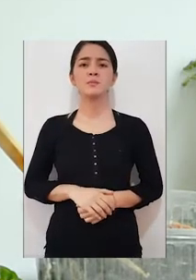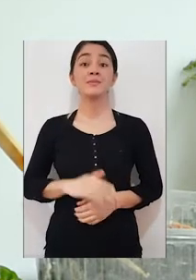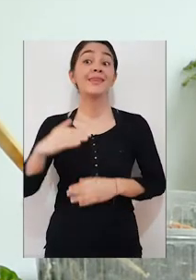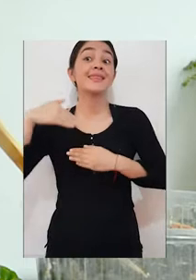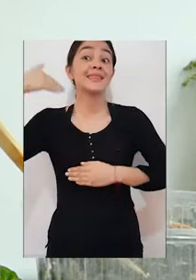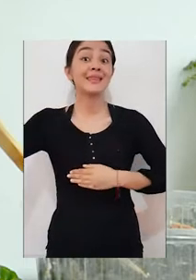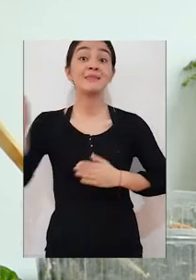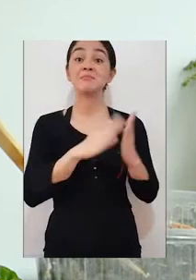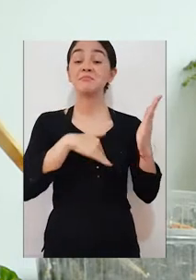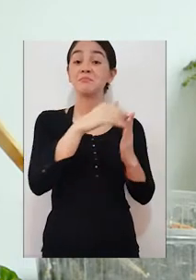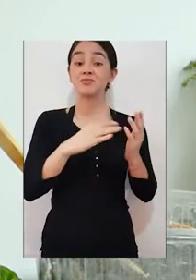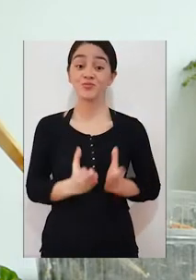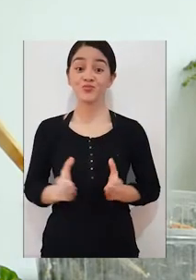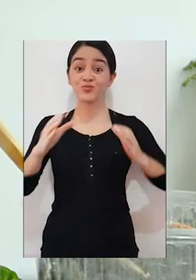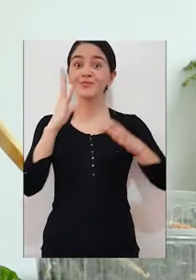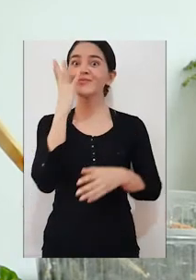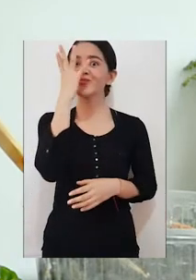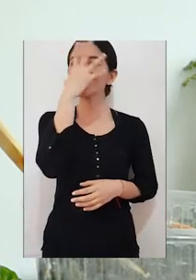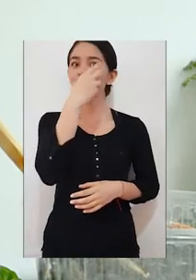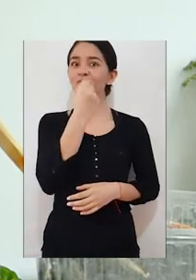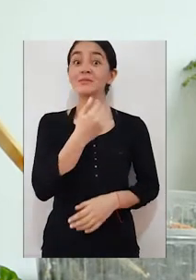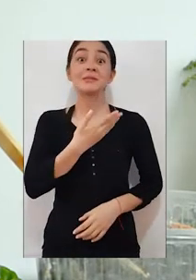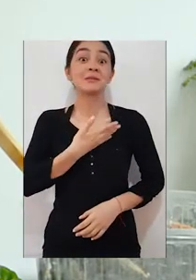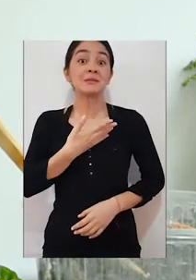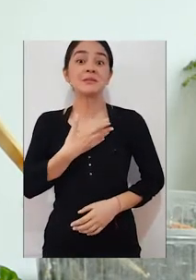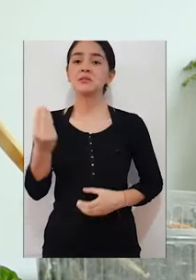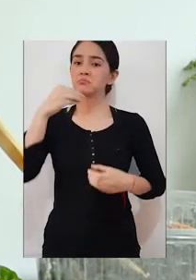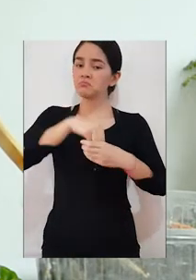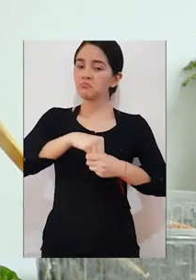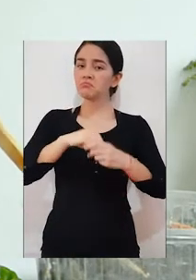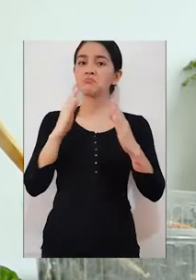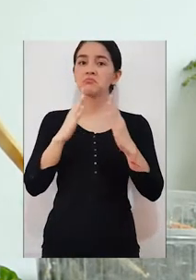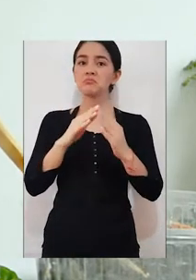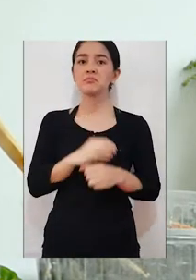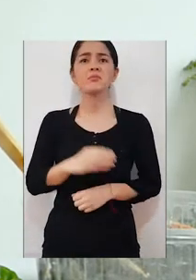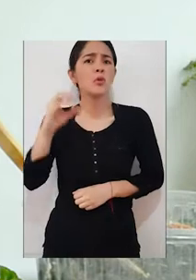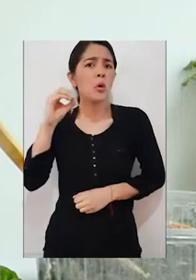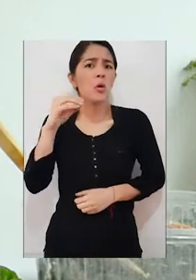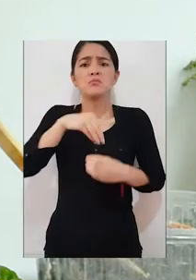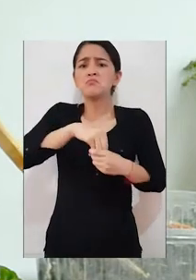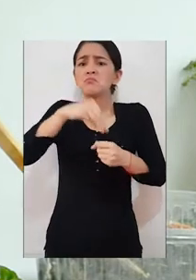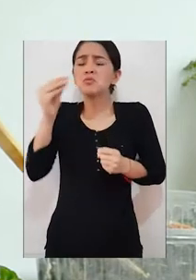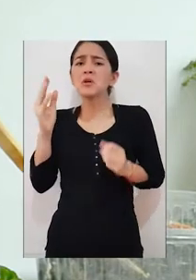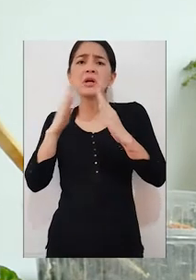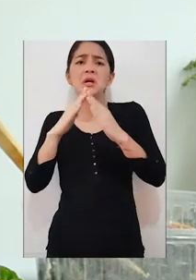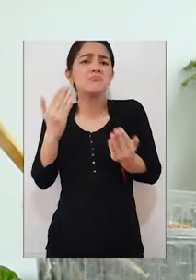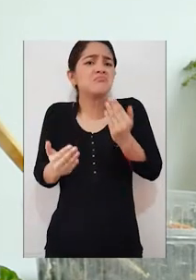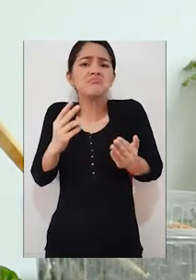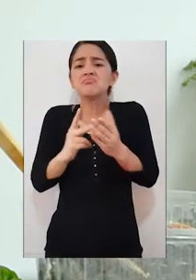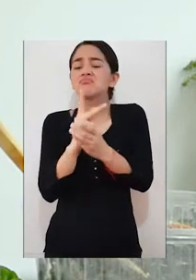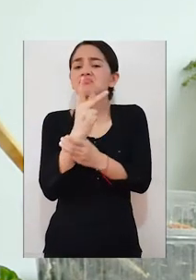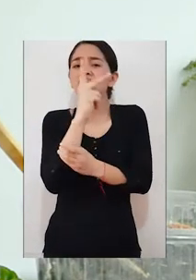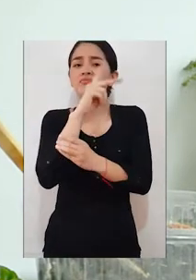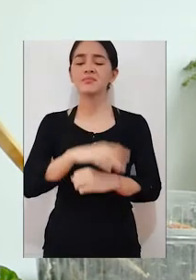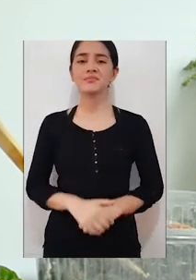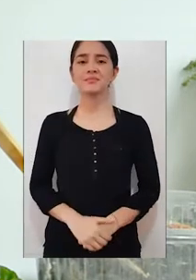para que sea una macetera bastante bonita que podemos tener, ya sea dentro de nuestras casas o la podemos tener fuera dependiendo del tipo de planta que